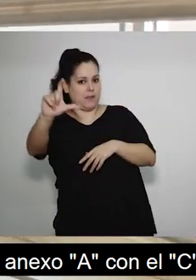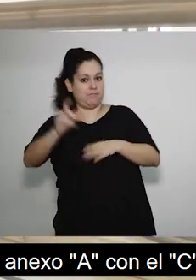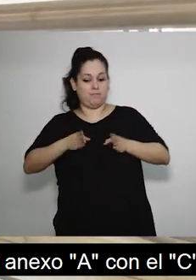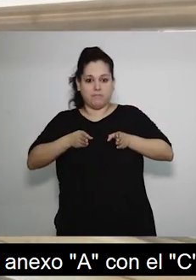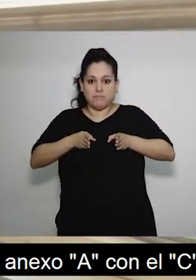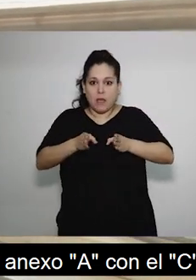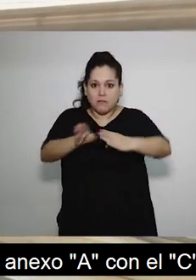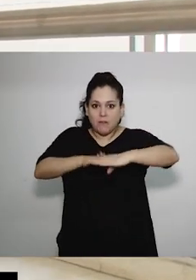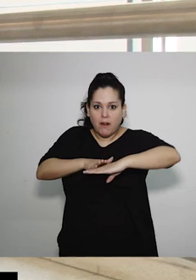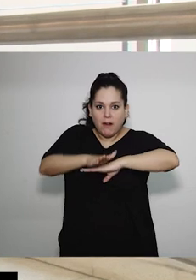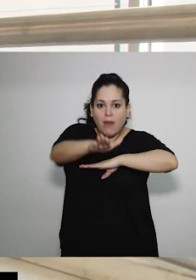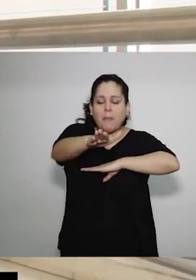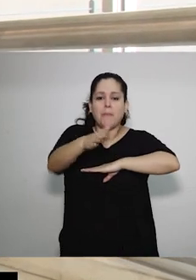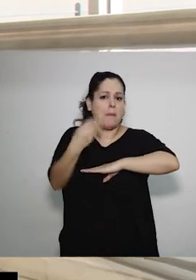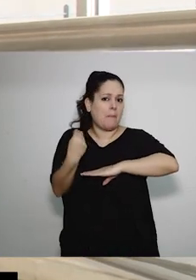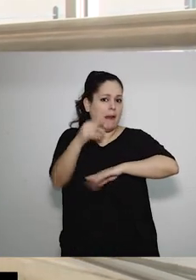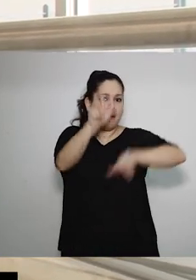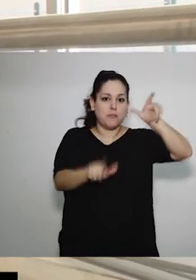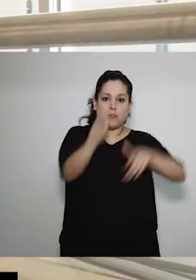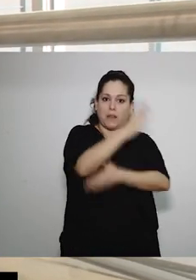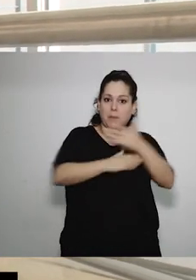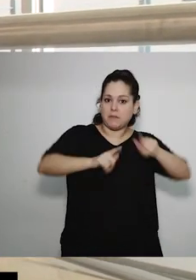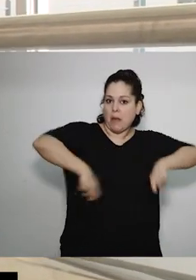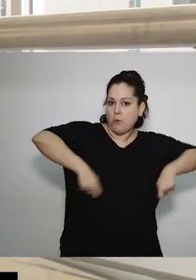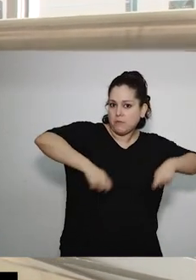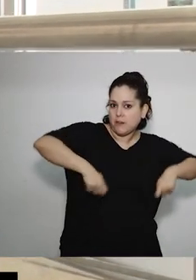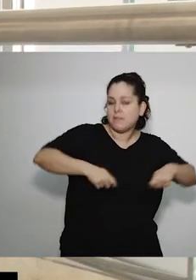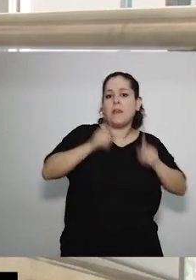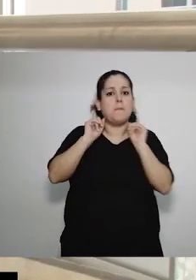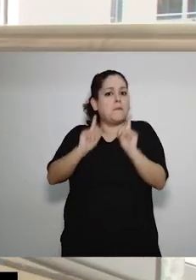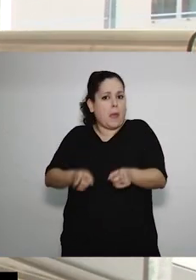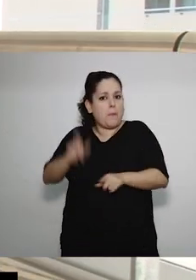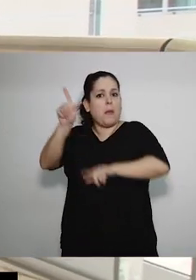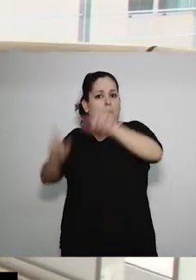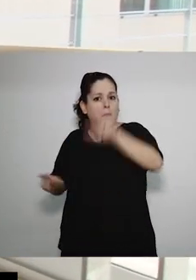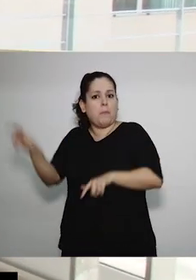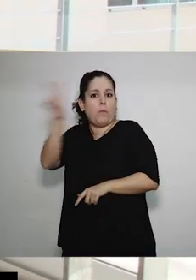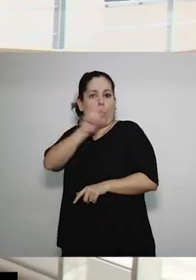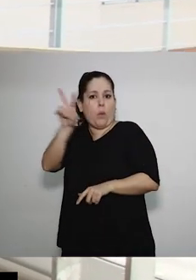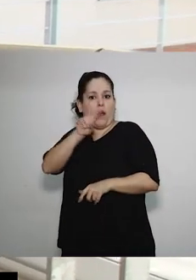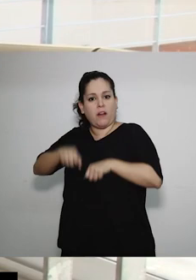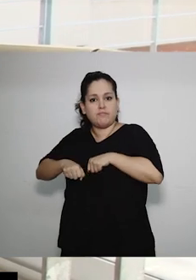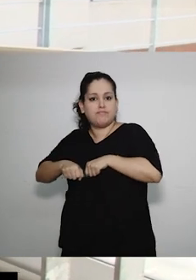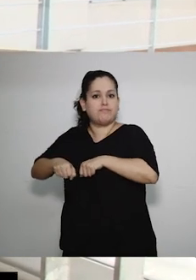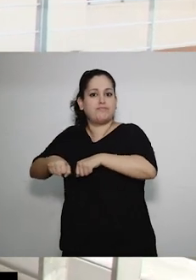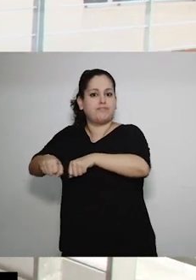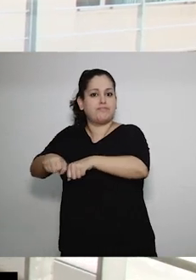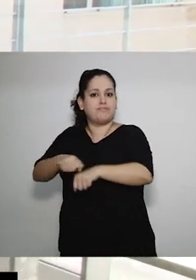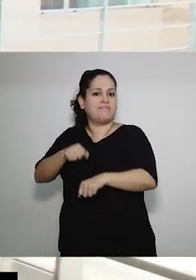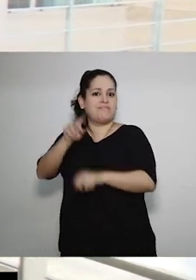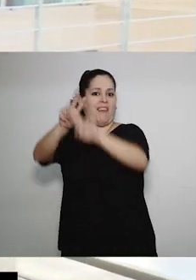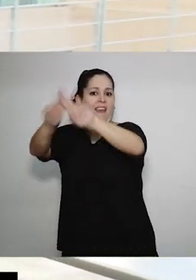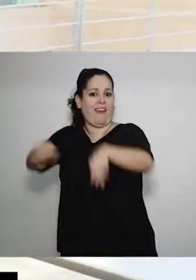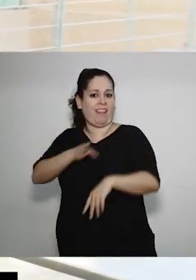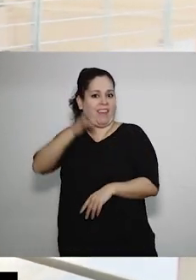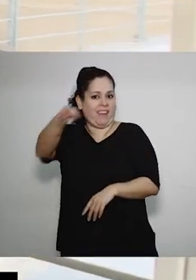Esa rampa le sirve a las personas con discapacidad, motriz, pero también le sirve a las mujeres que llevan un cochecito para ir al jardín.